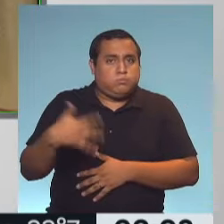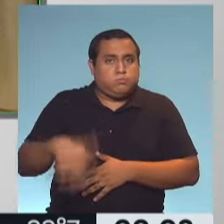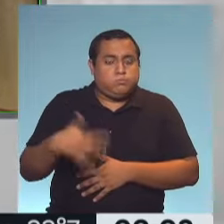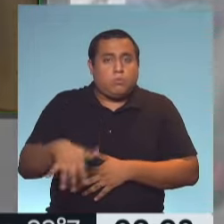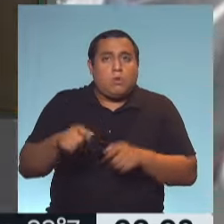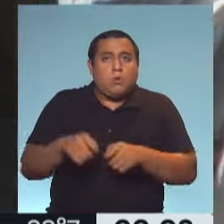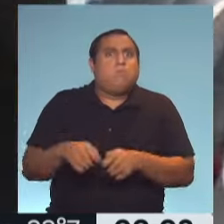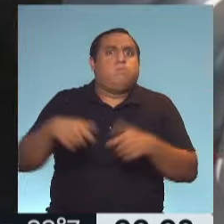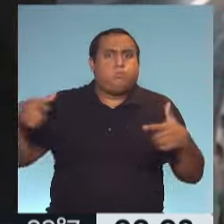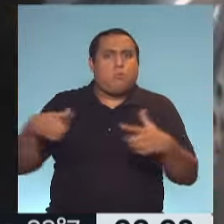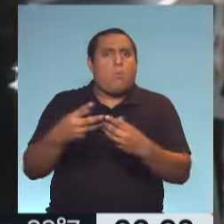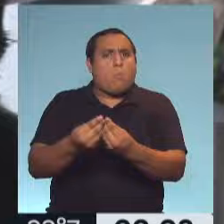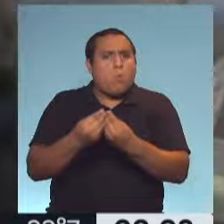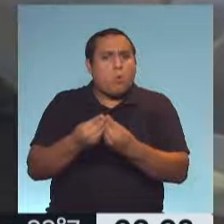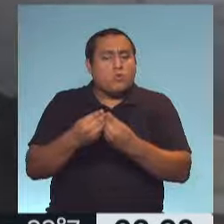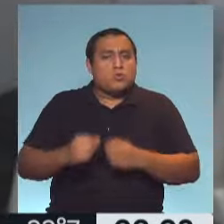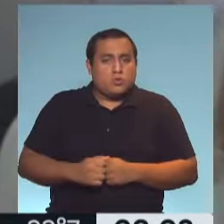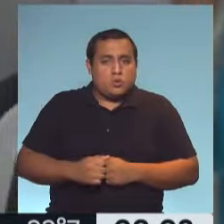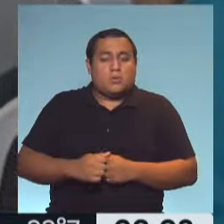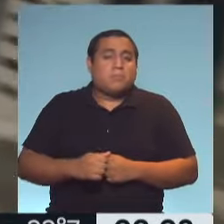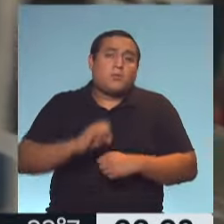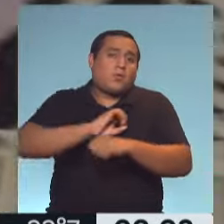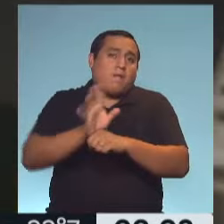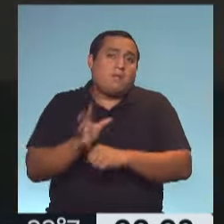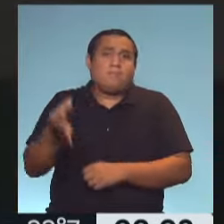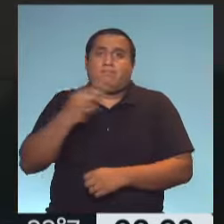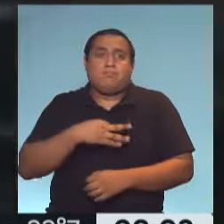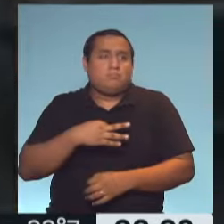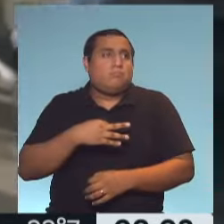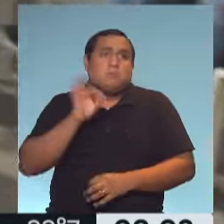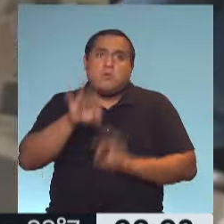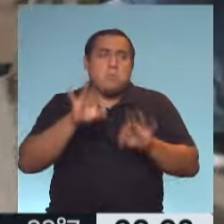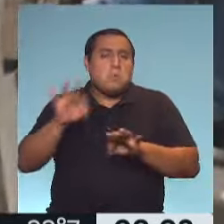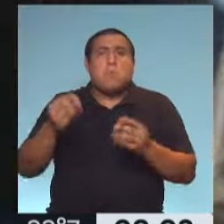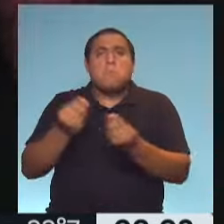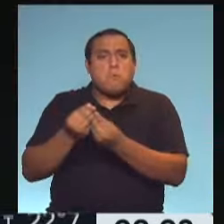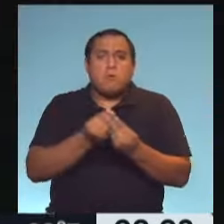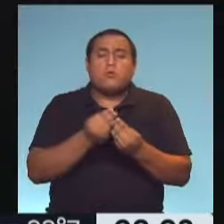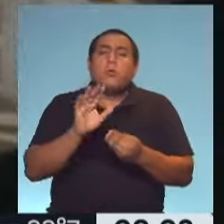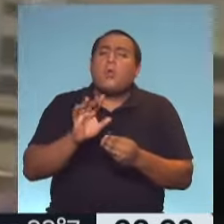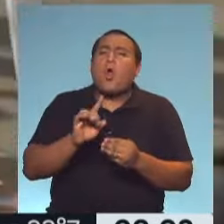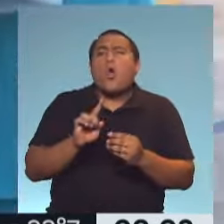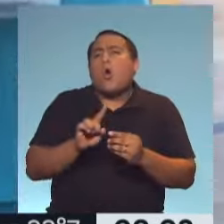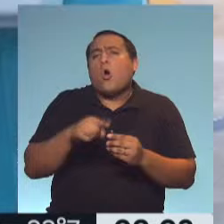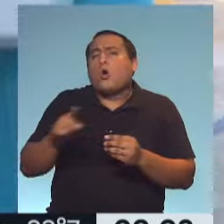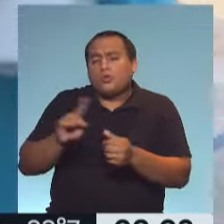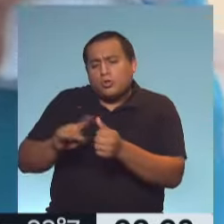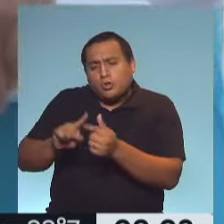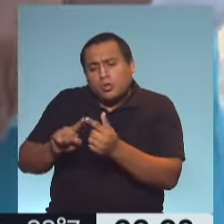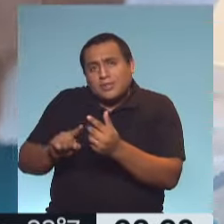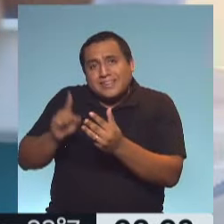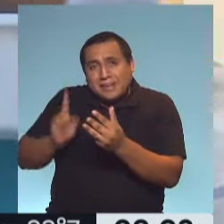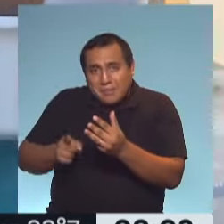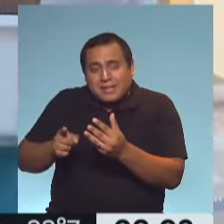número de casos de personas que van a adquirir la infección. Pero bueno, con algunos otros factores que están influyendo,